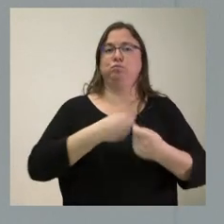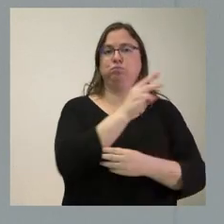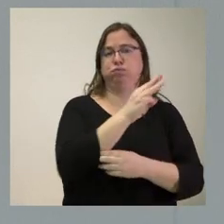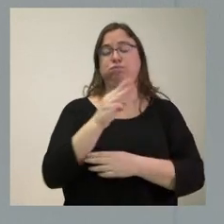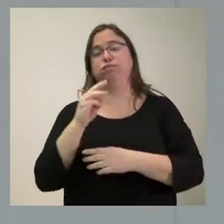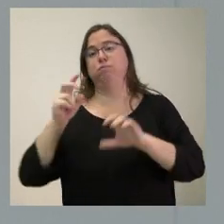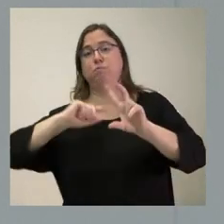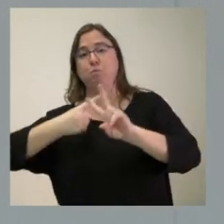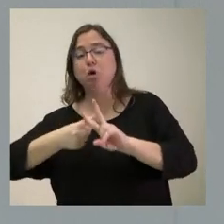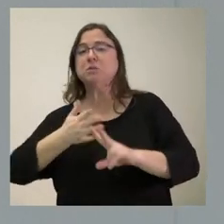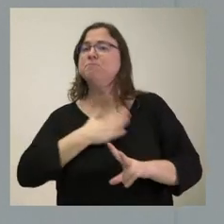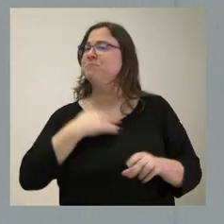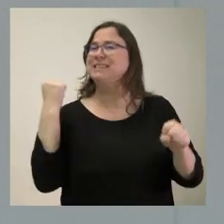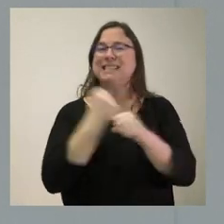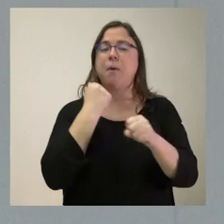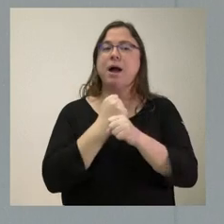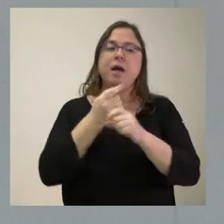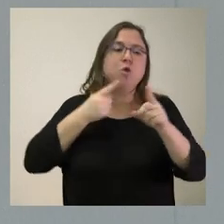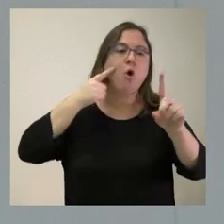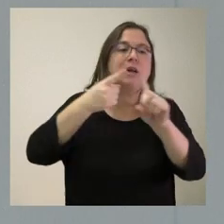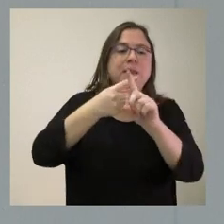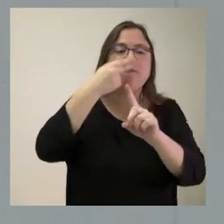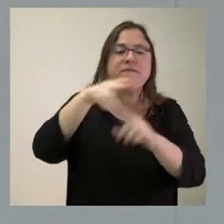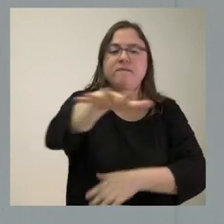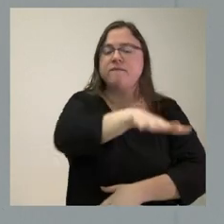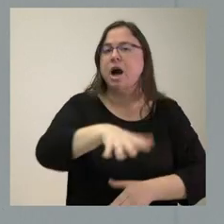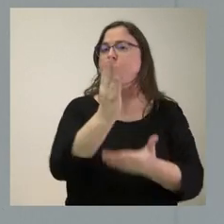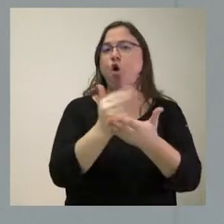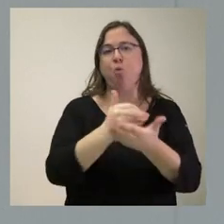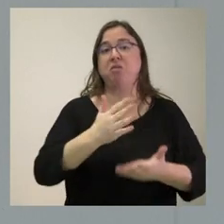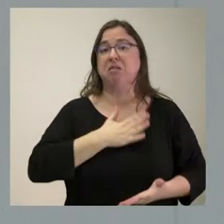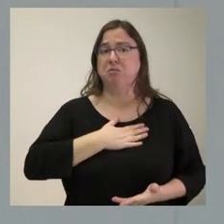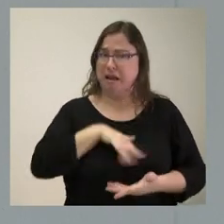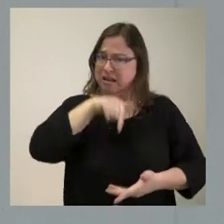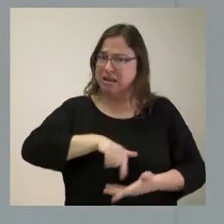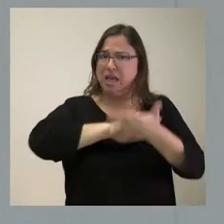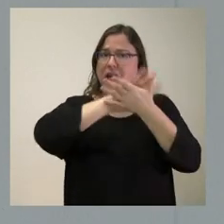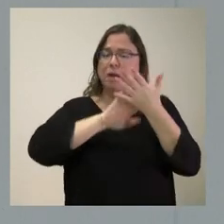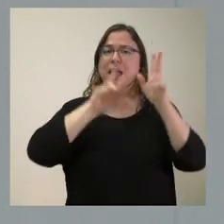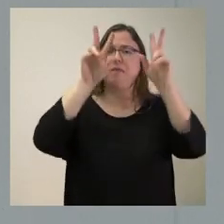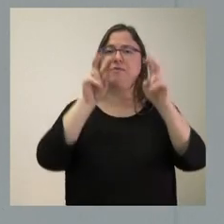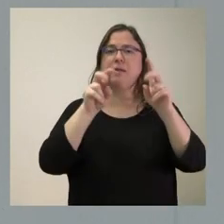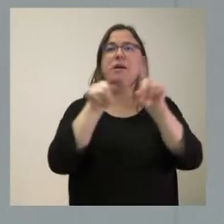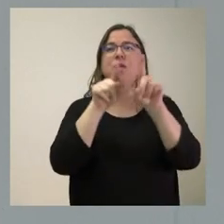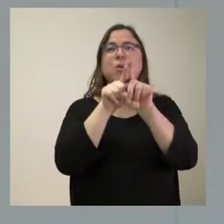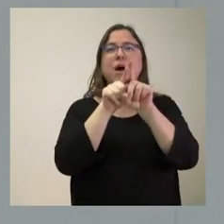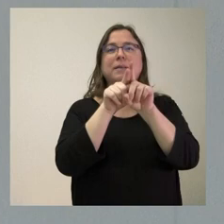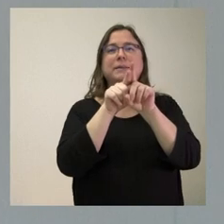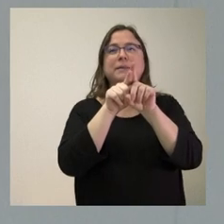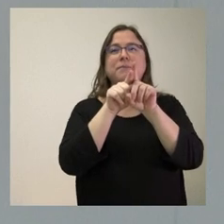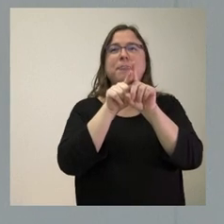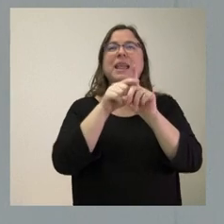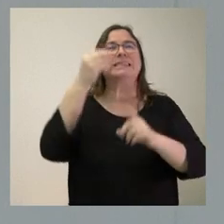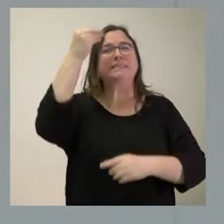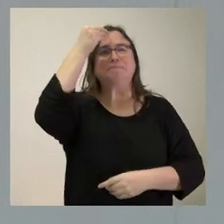es trabajar en el interés de la comunidad y, por tanto, aquí no manifestamos ni tenemos en cuenta ni